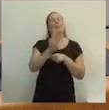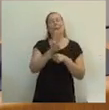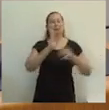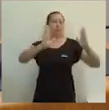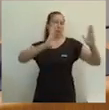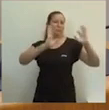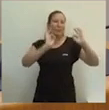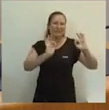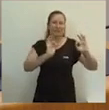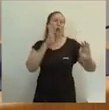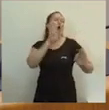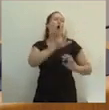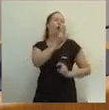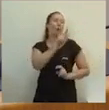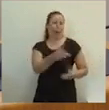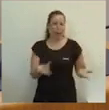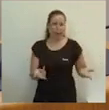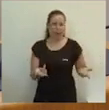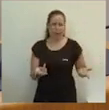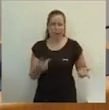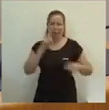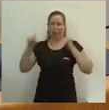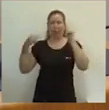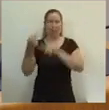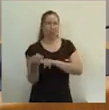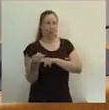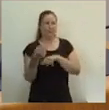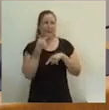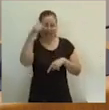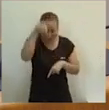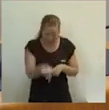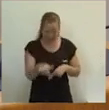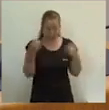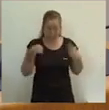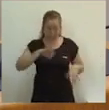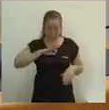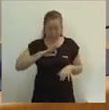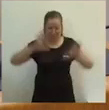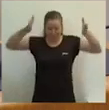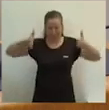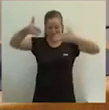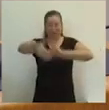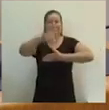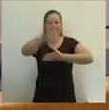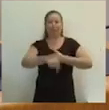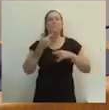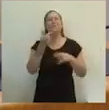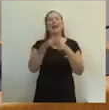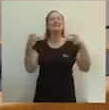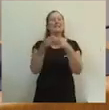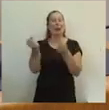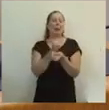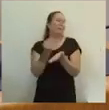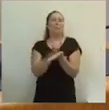hablar en campaña del PP de la corrupción y luego ofrecerles aquí en la diputación un cheque en blanco a los representantes